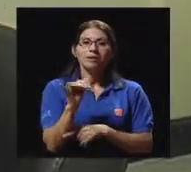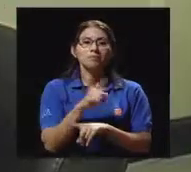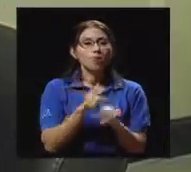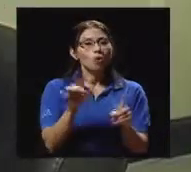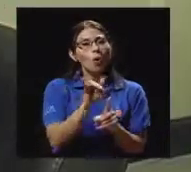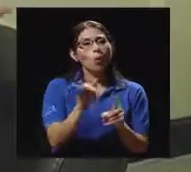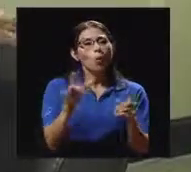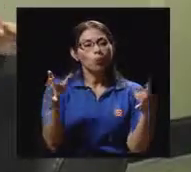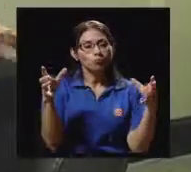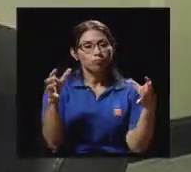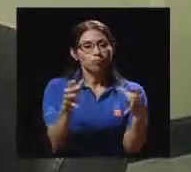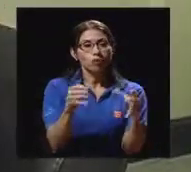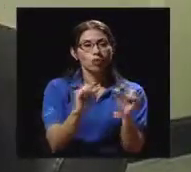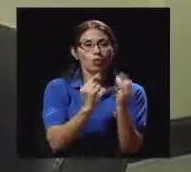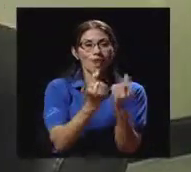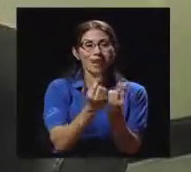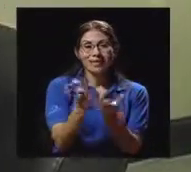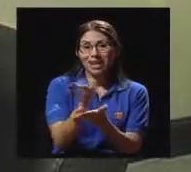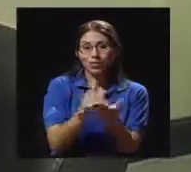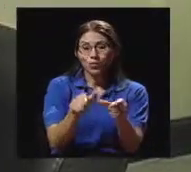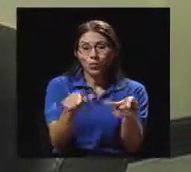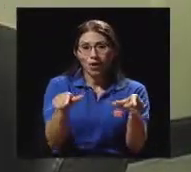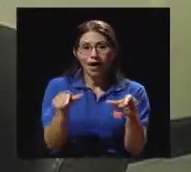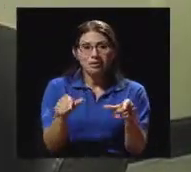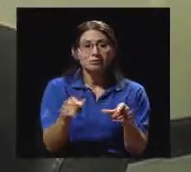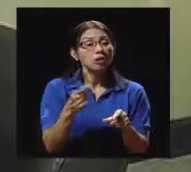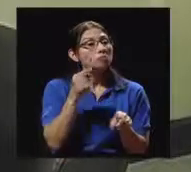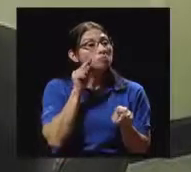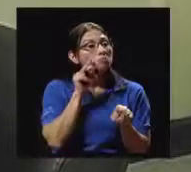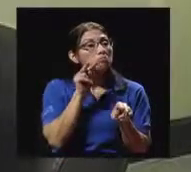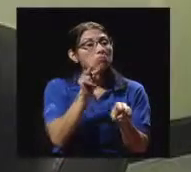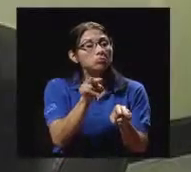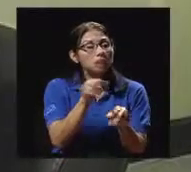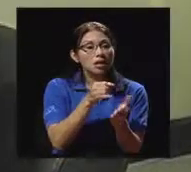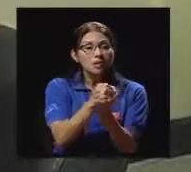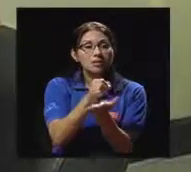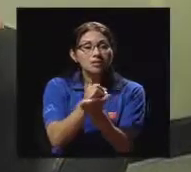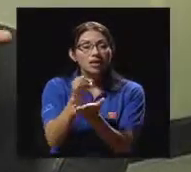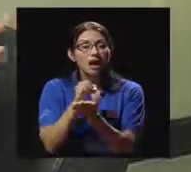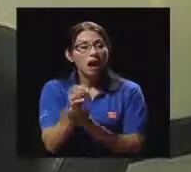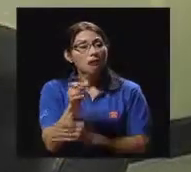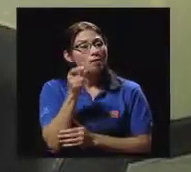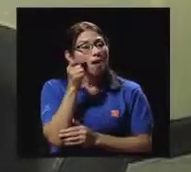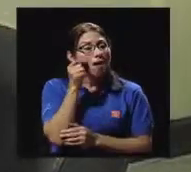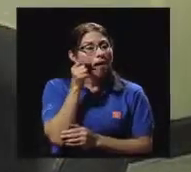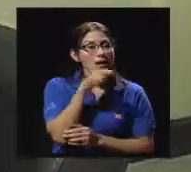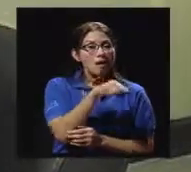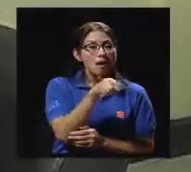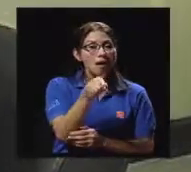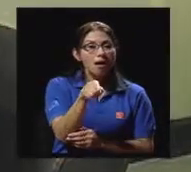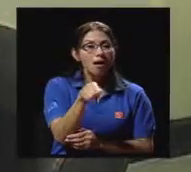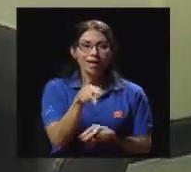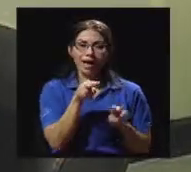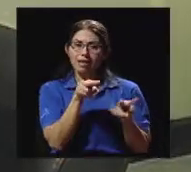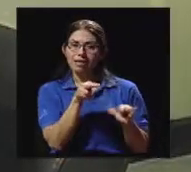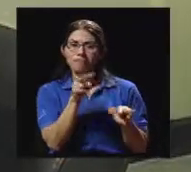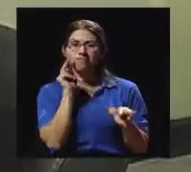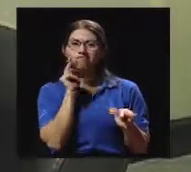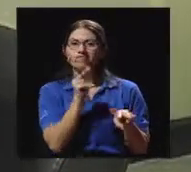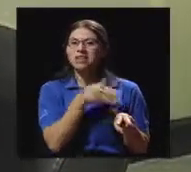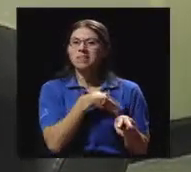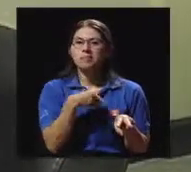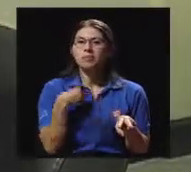más, en ciertos lugares. Ir a ver, ir a investigar y de ahí sacar qué nos gusta.